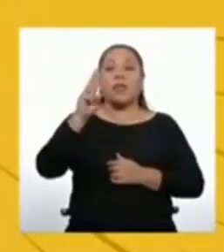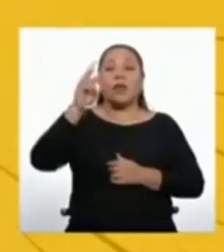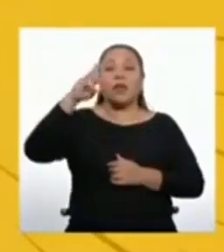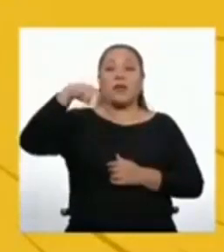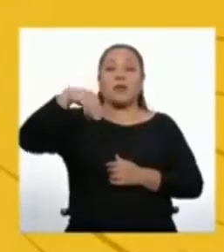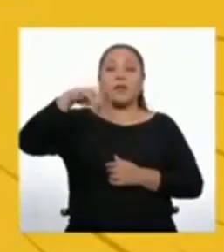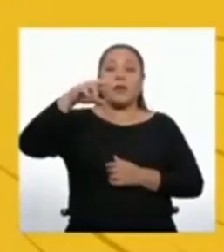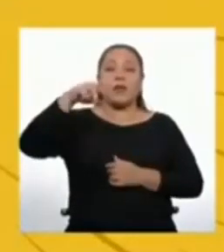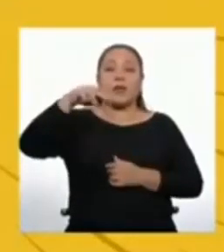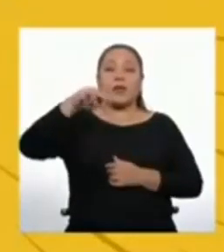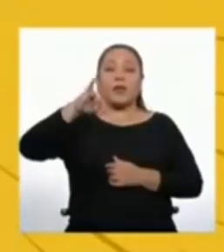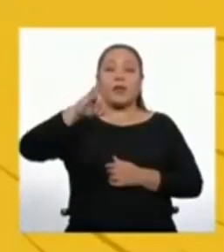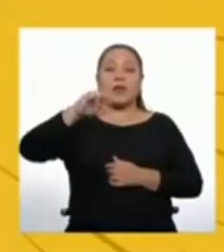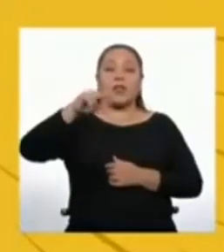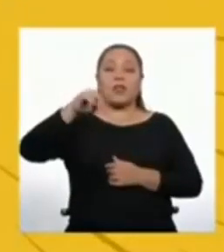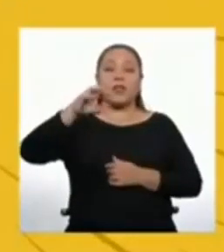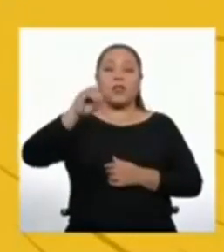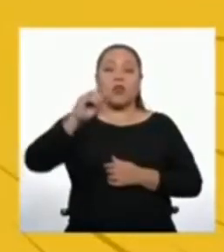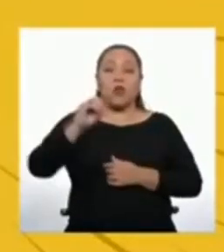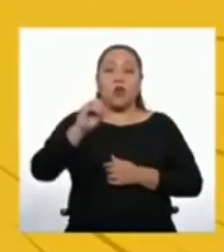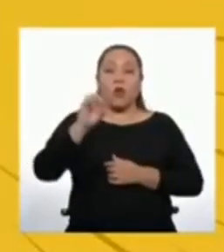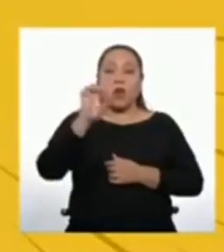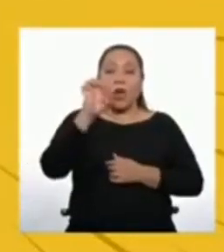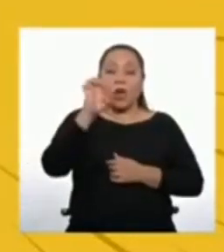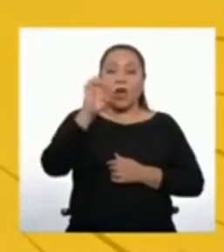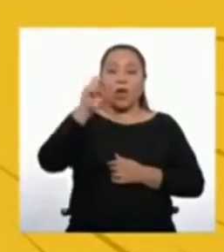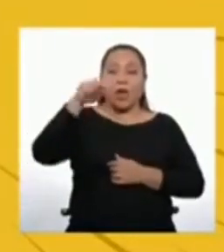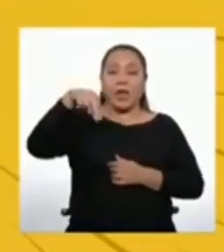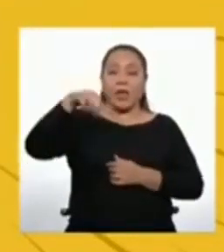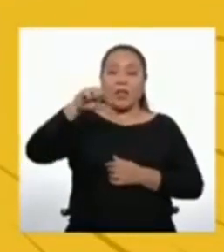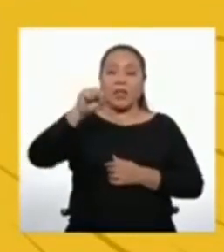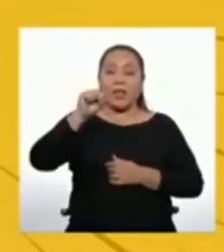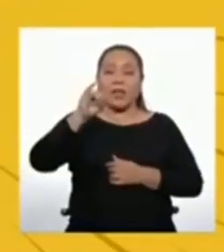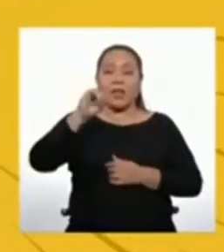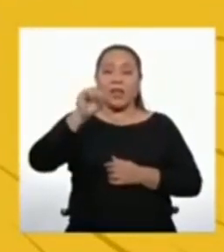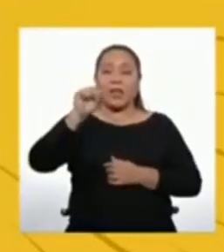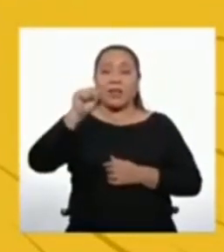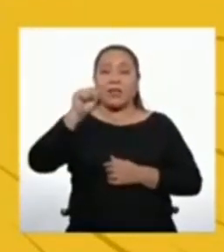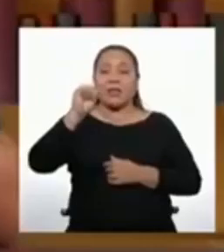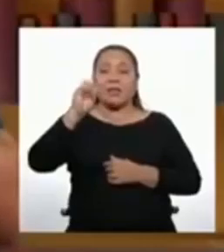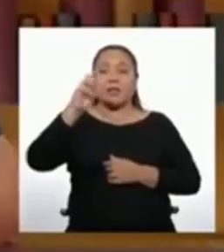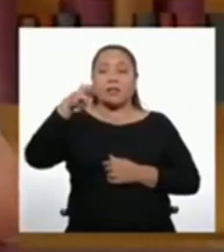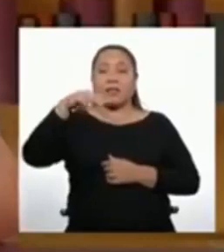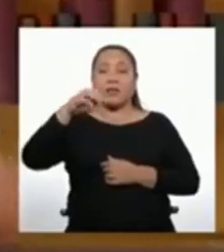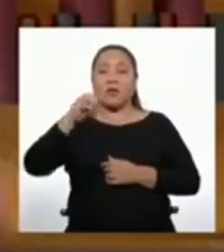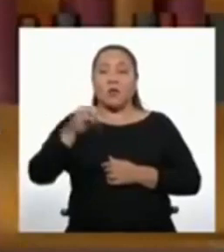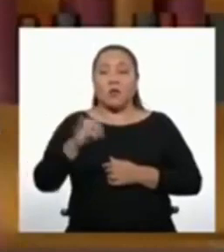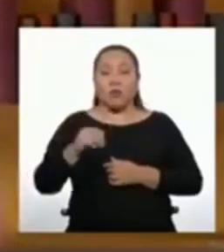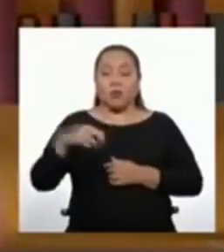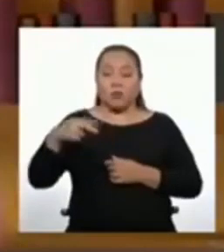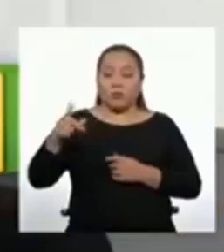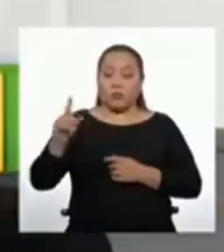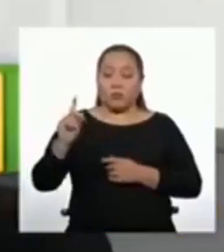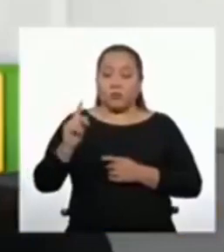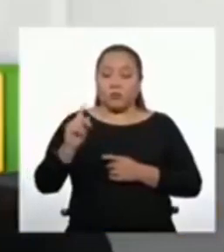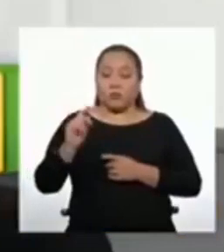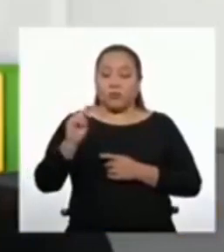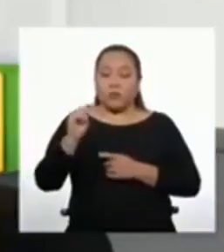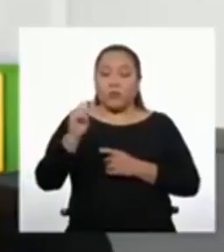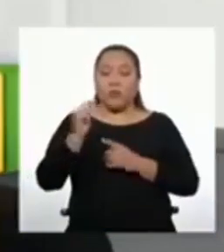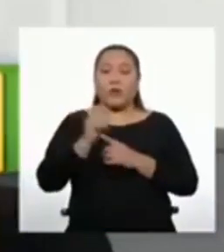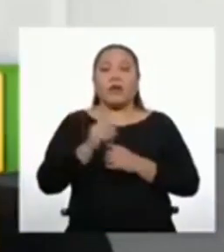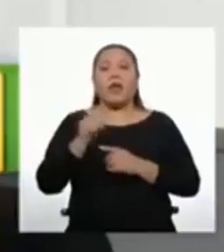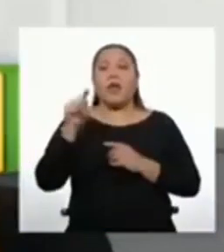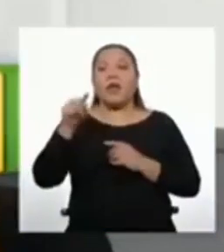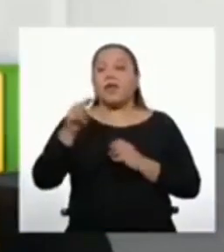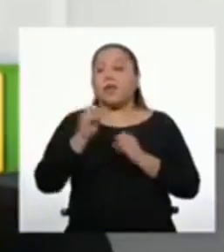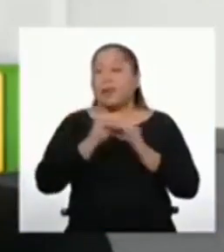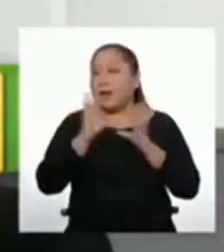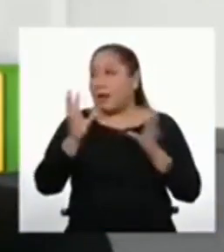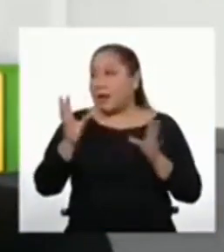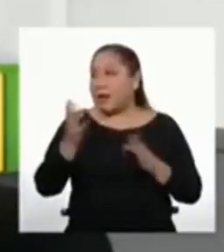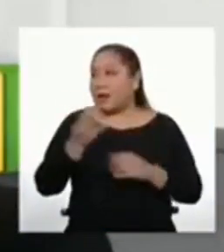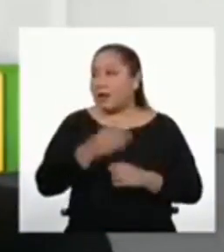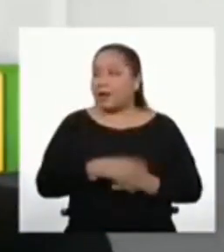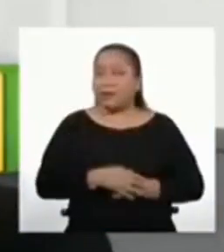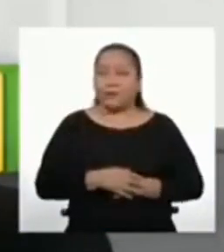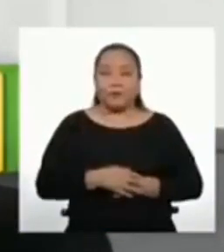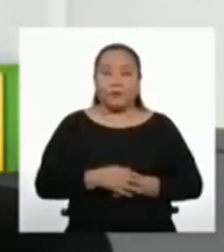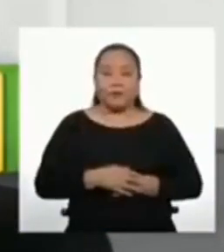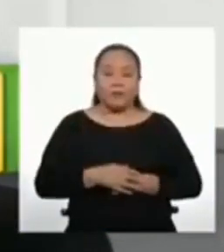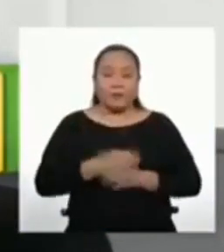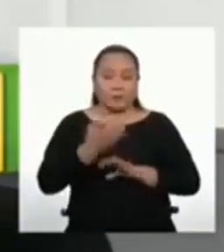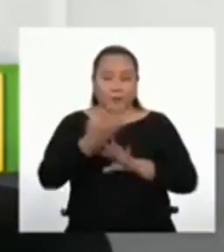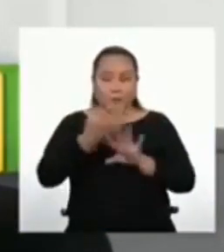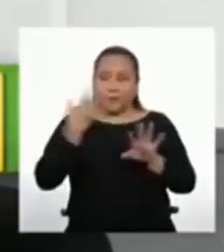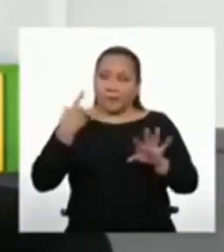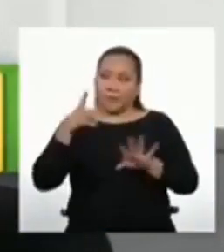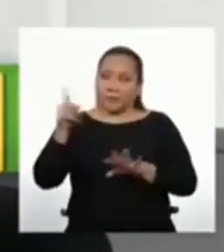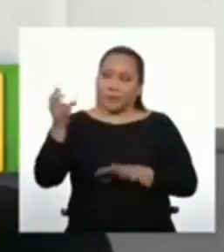el término A10, me están hablando del décimo término de la progresión. Correcto. Eso me quedó más claro. Pero hace